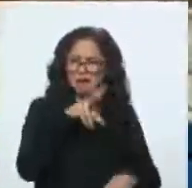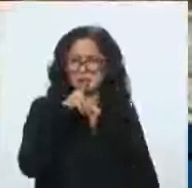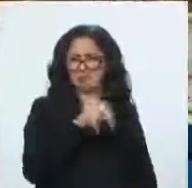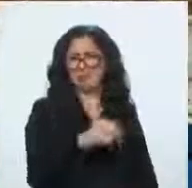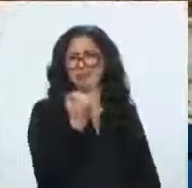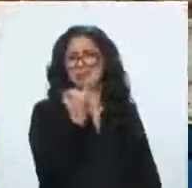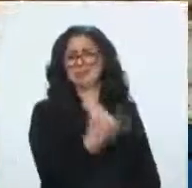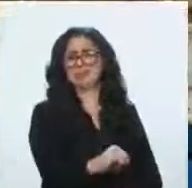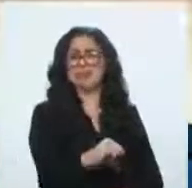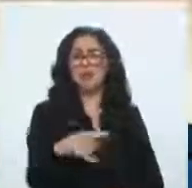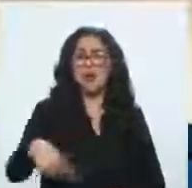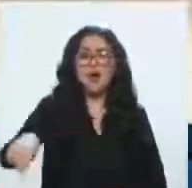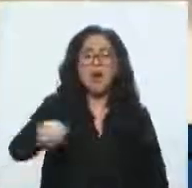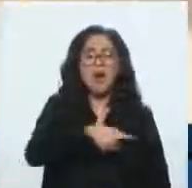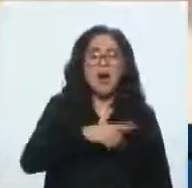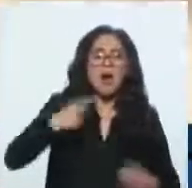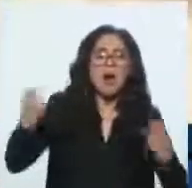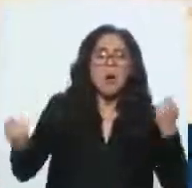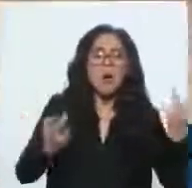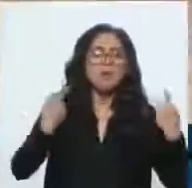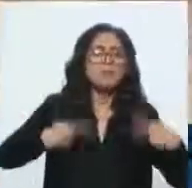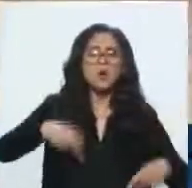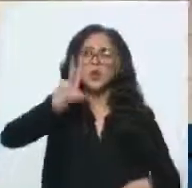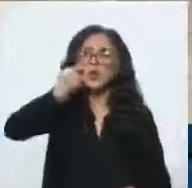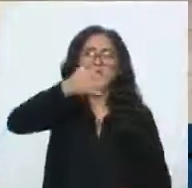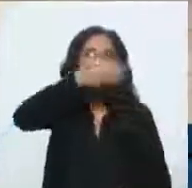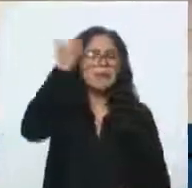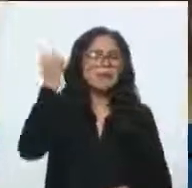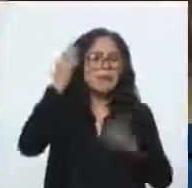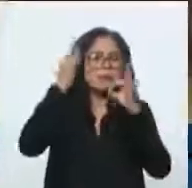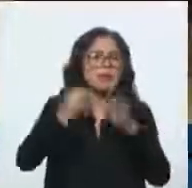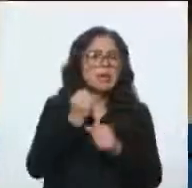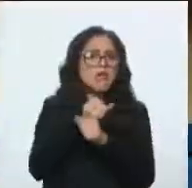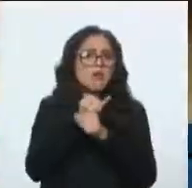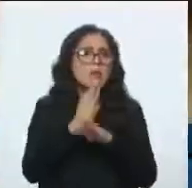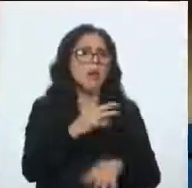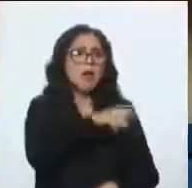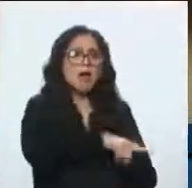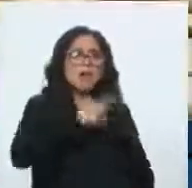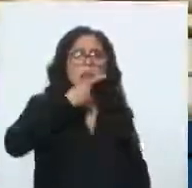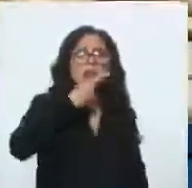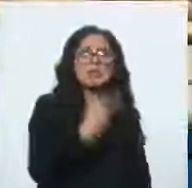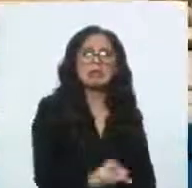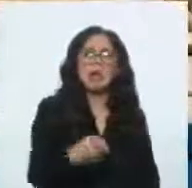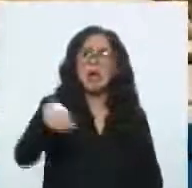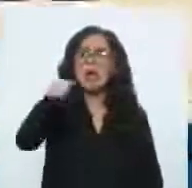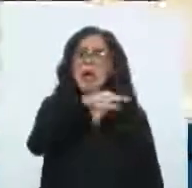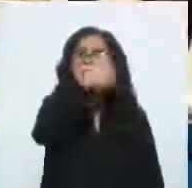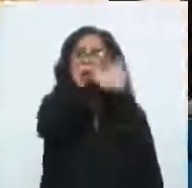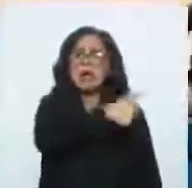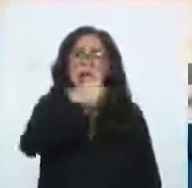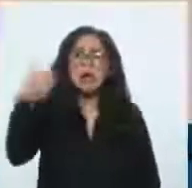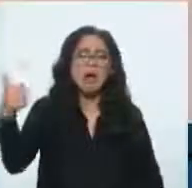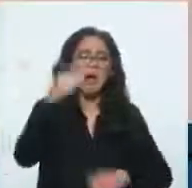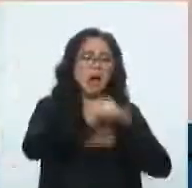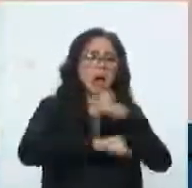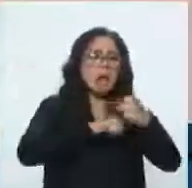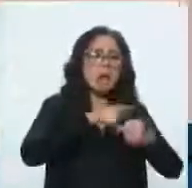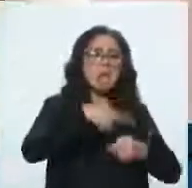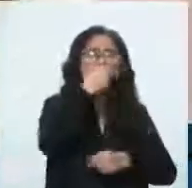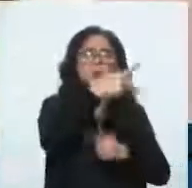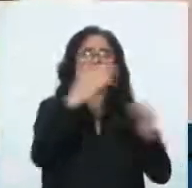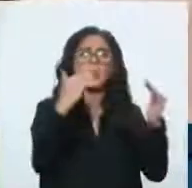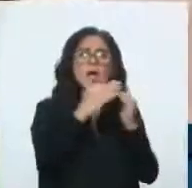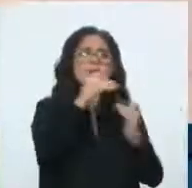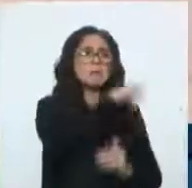confusión y, pues, amplificaron la idea de que el presidente de México iba a cobrar 500 pesos al año por tener mascotas,